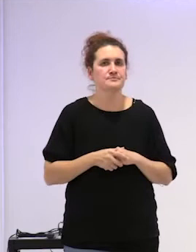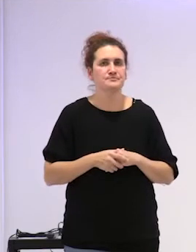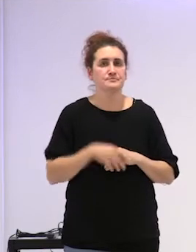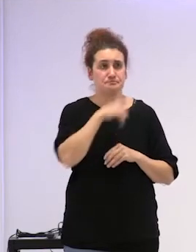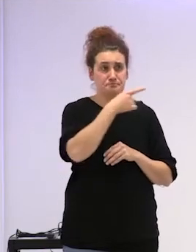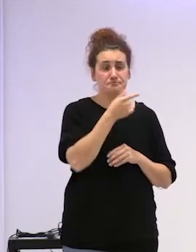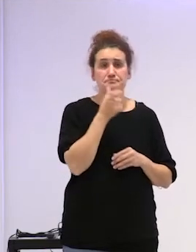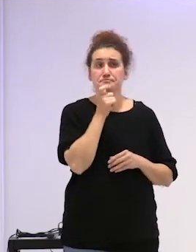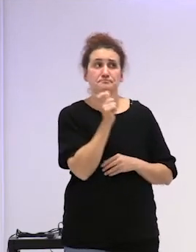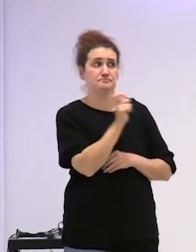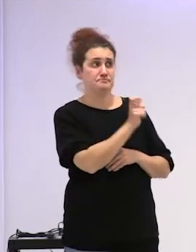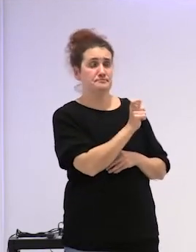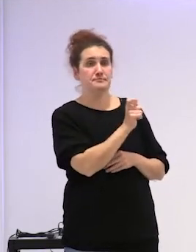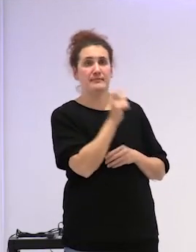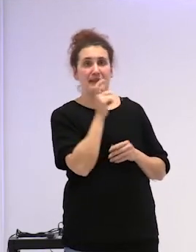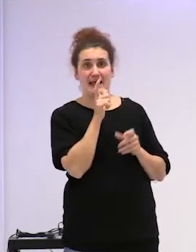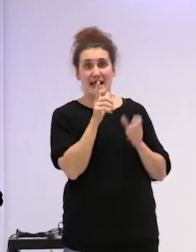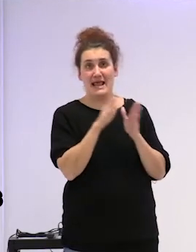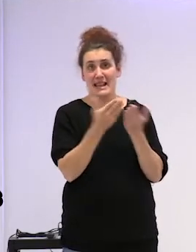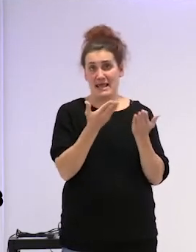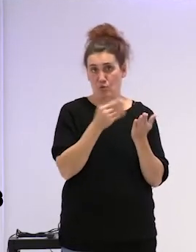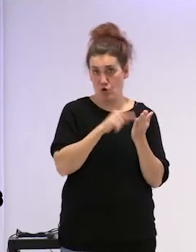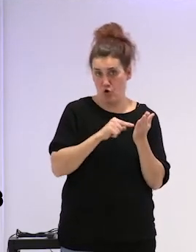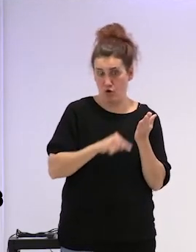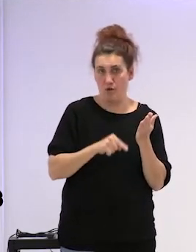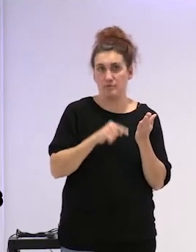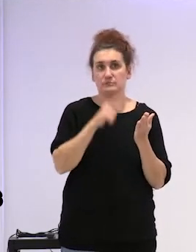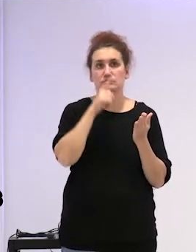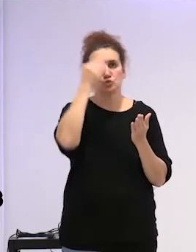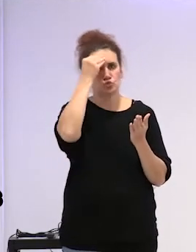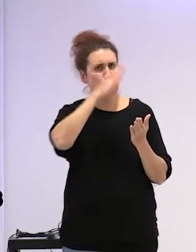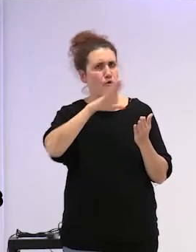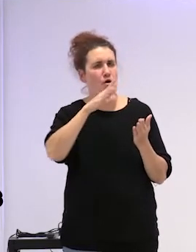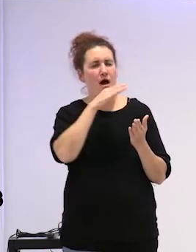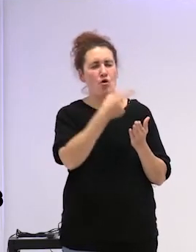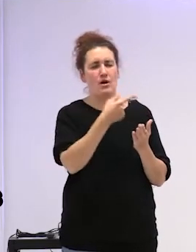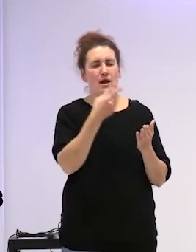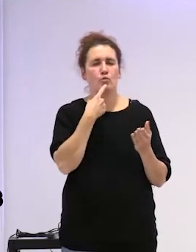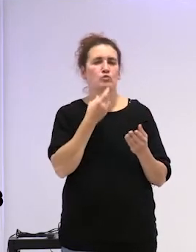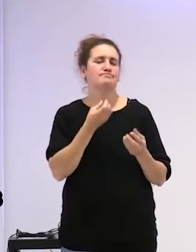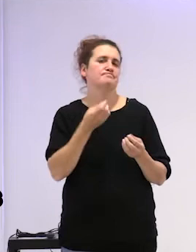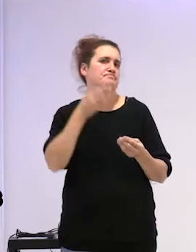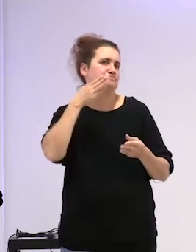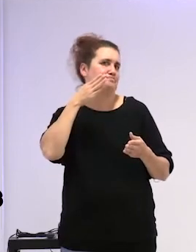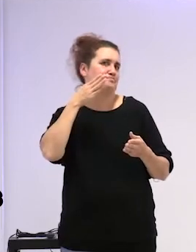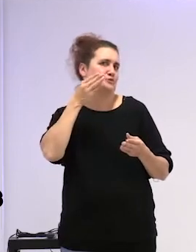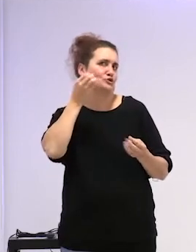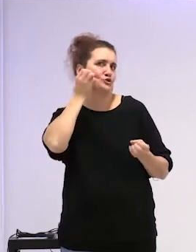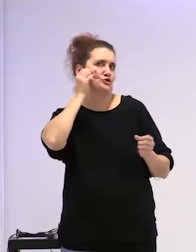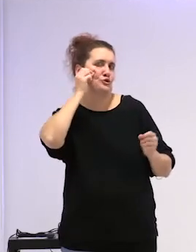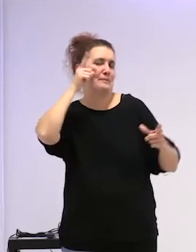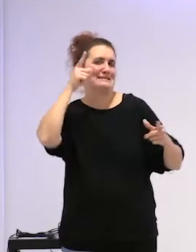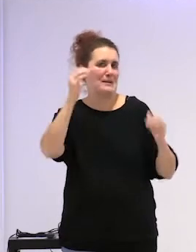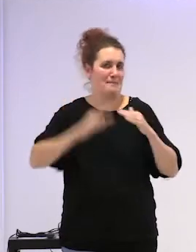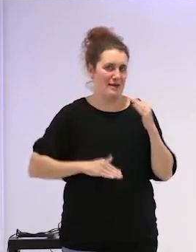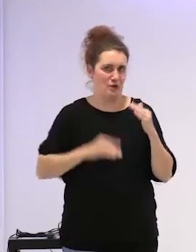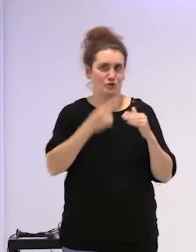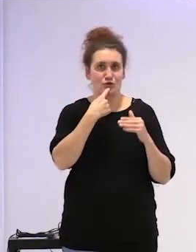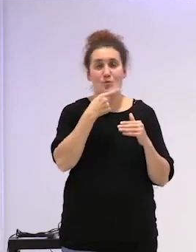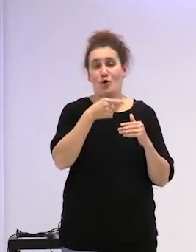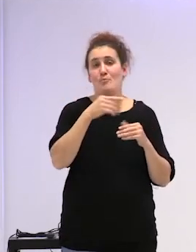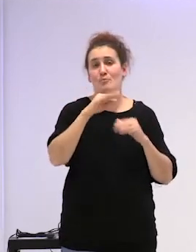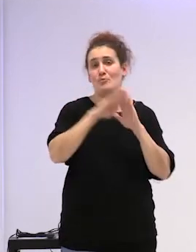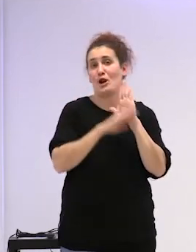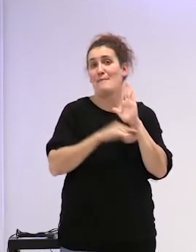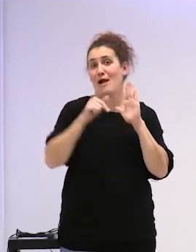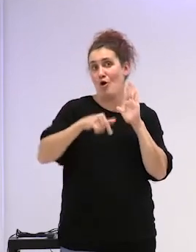mención de contenido del libro supongo que ahora os sorprenderá menos eso que pone en el programa de que hoy también se